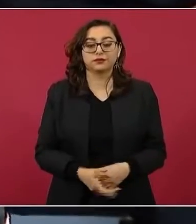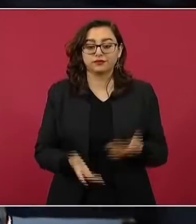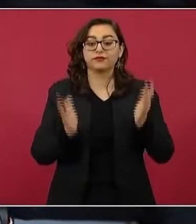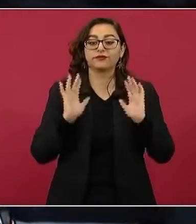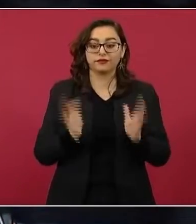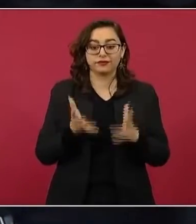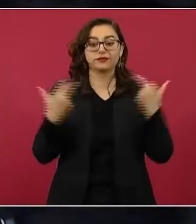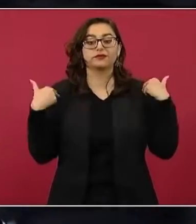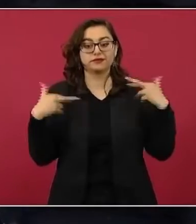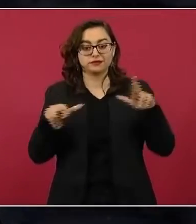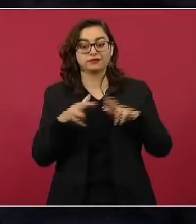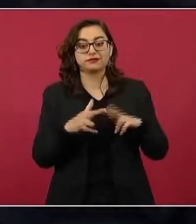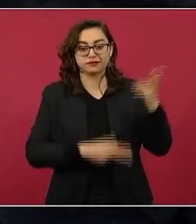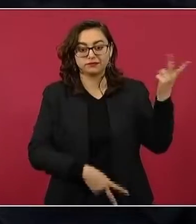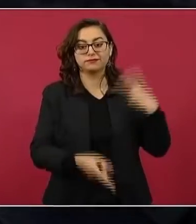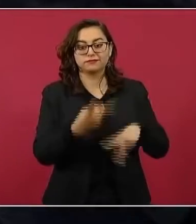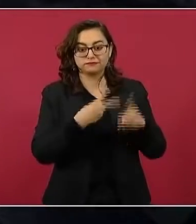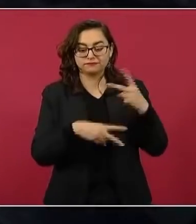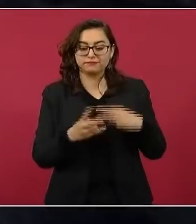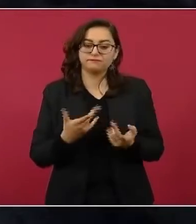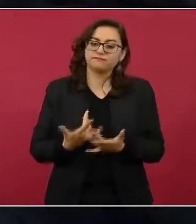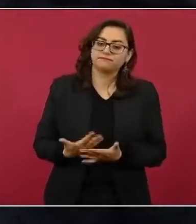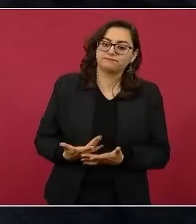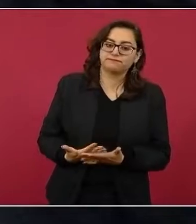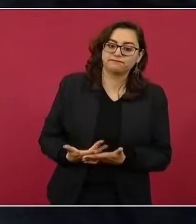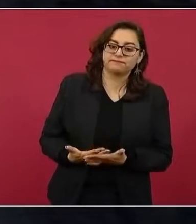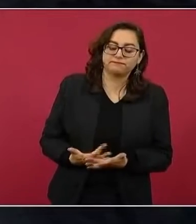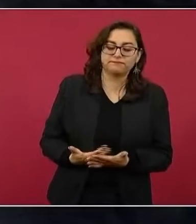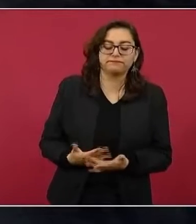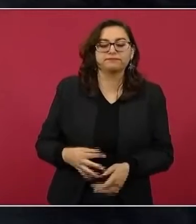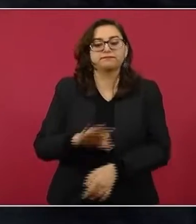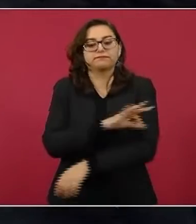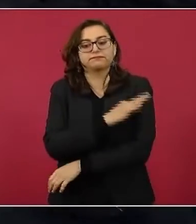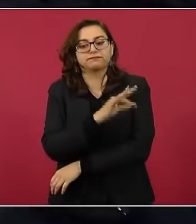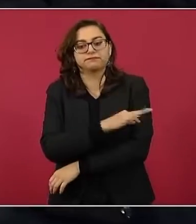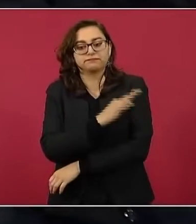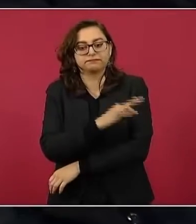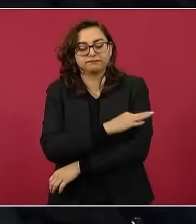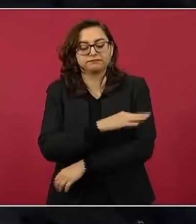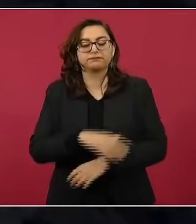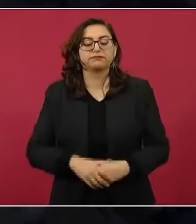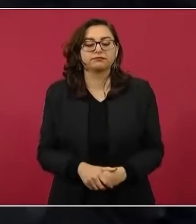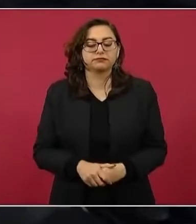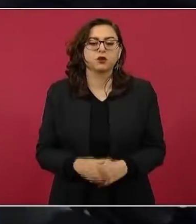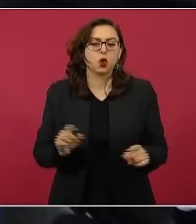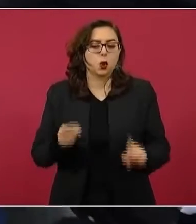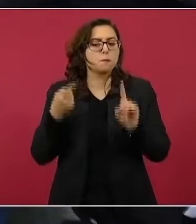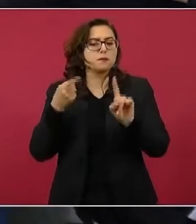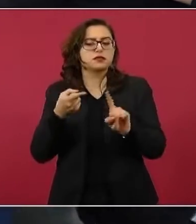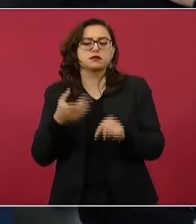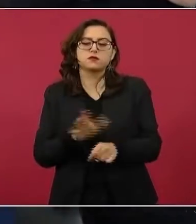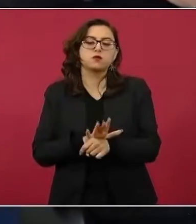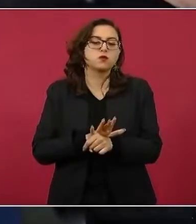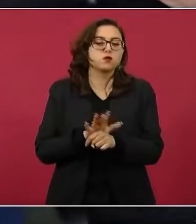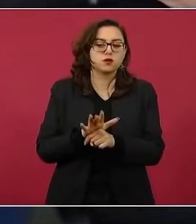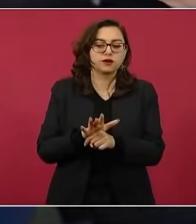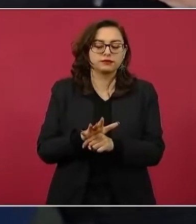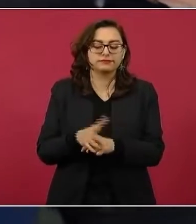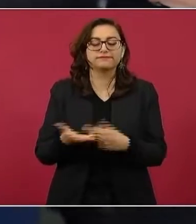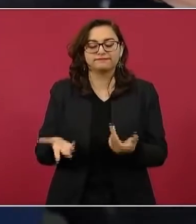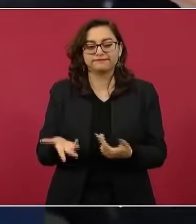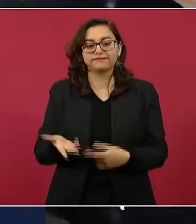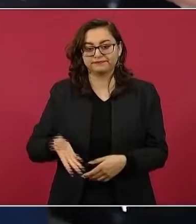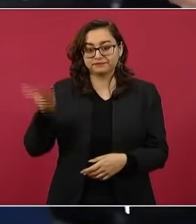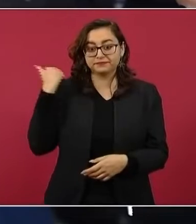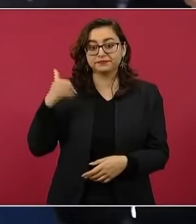maestros esperando el proceso de vacunación, y este es con la finalidad, como lo ha establecido nuestro presidente,